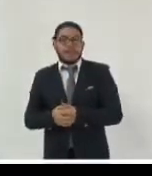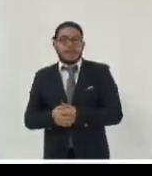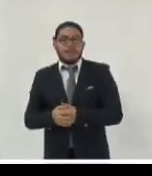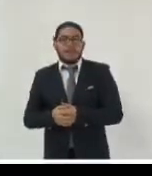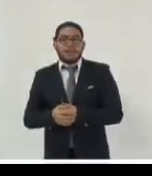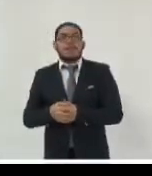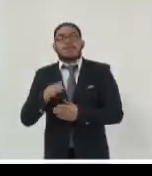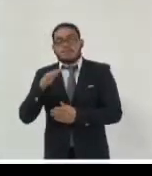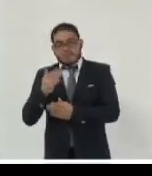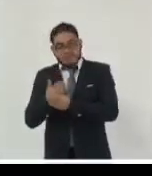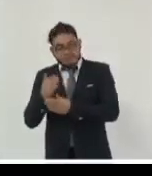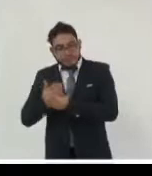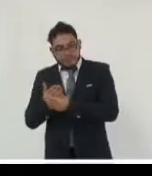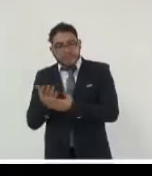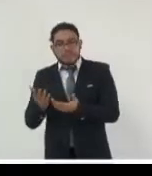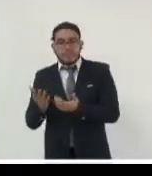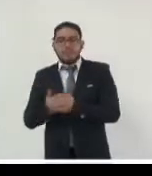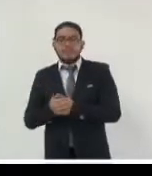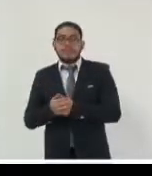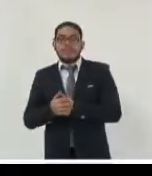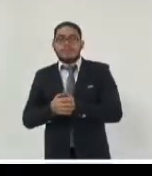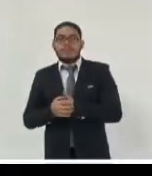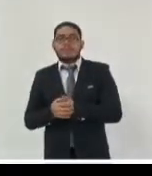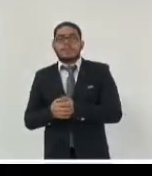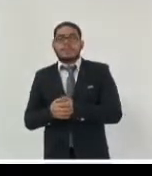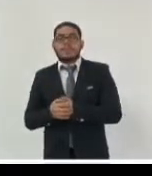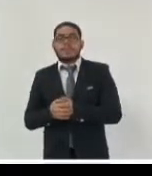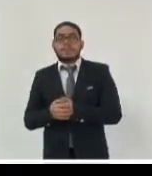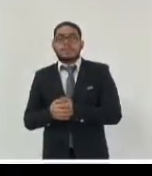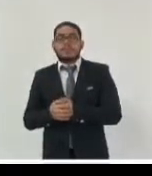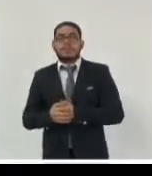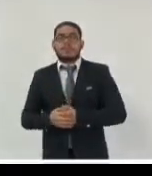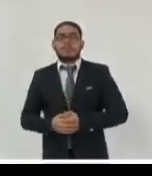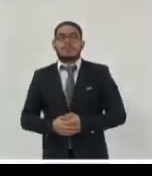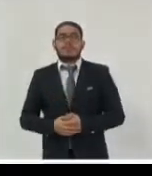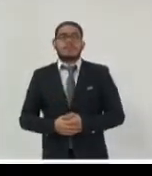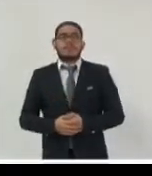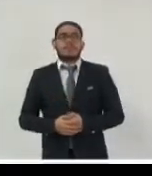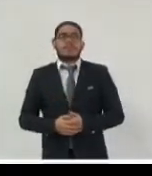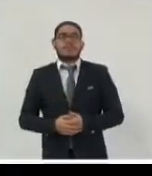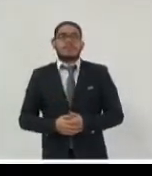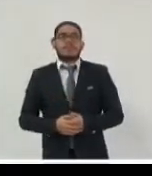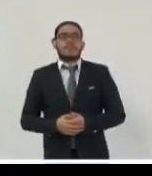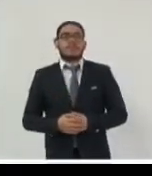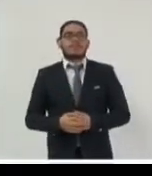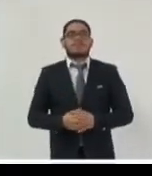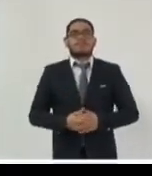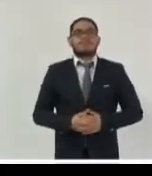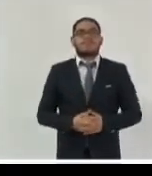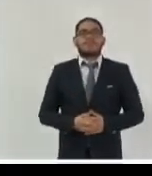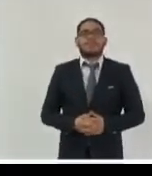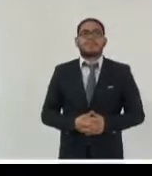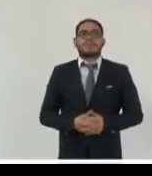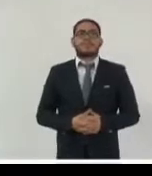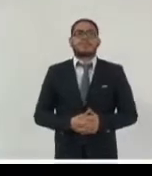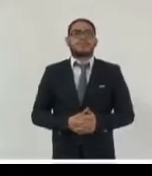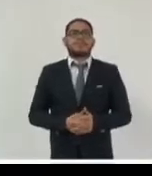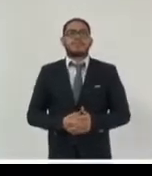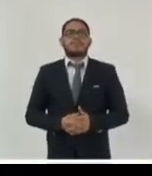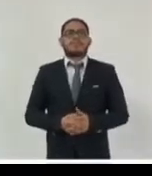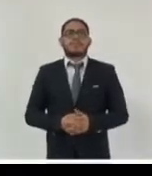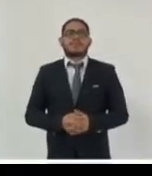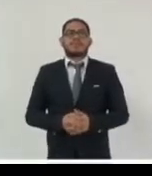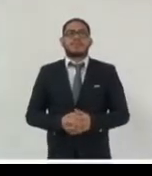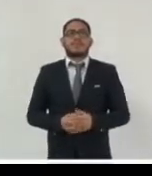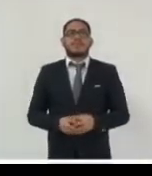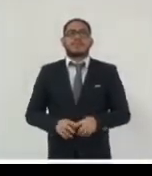integrada los datos deberían o deben identificarse y capturarse documentarse desde el diseño de